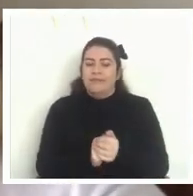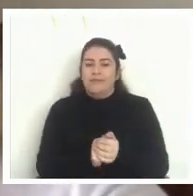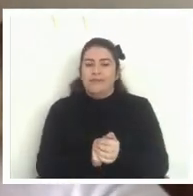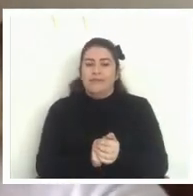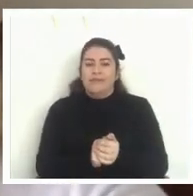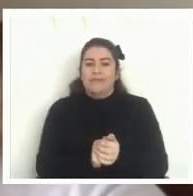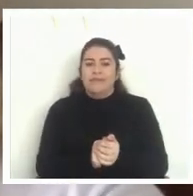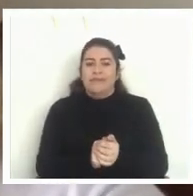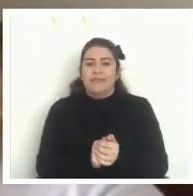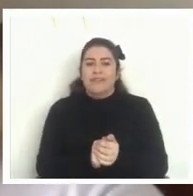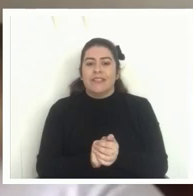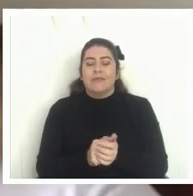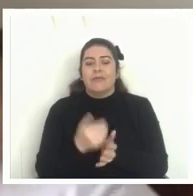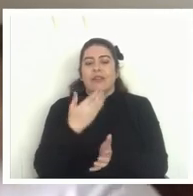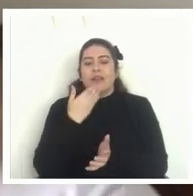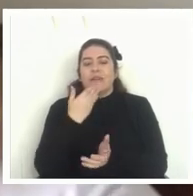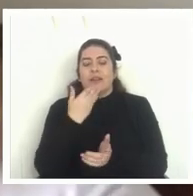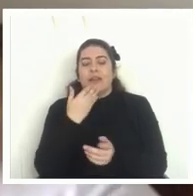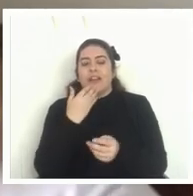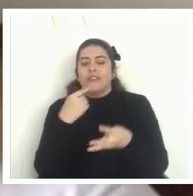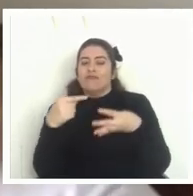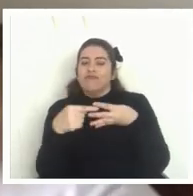haría el argumento cierto respecto de